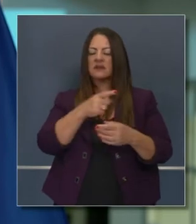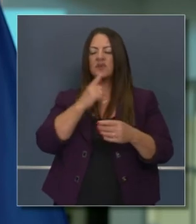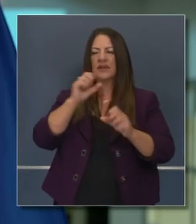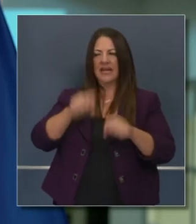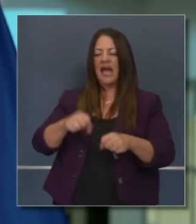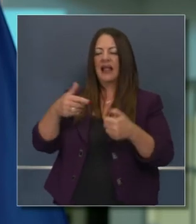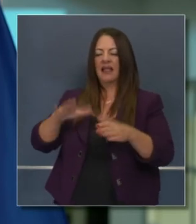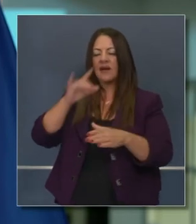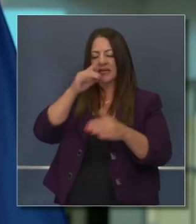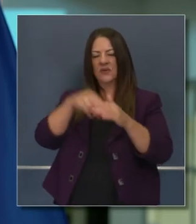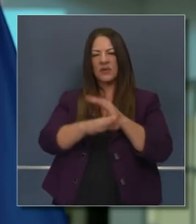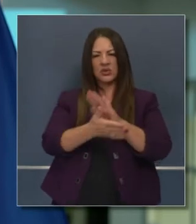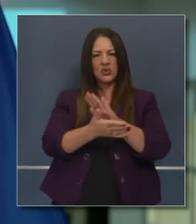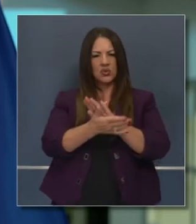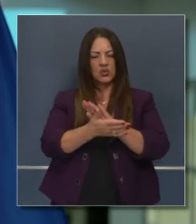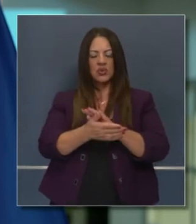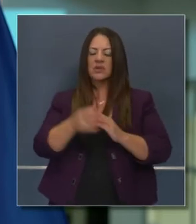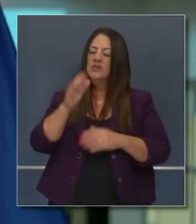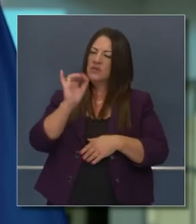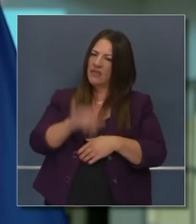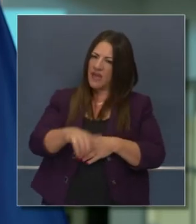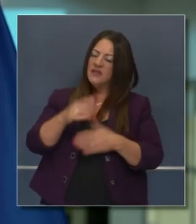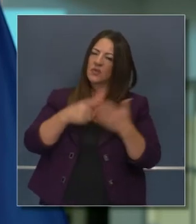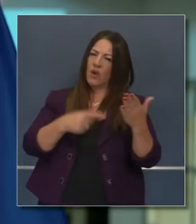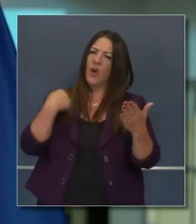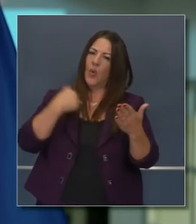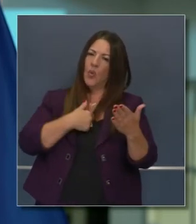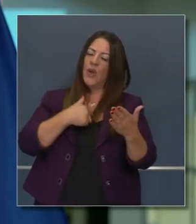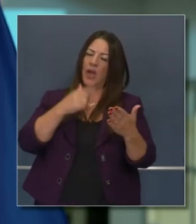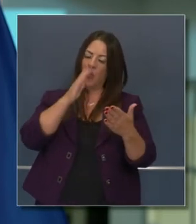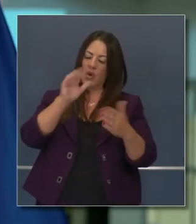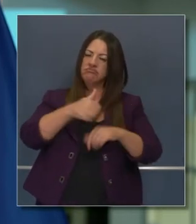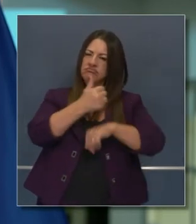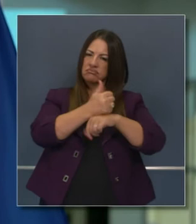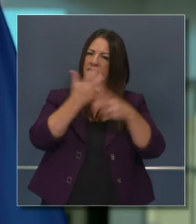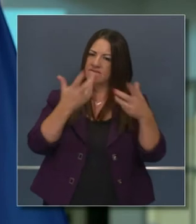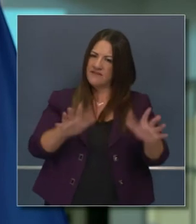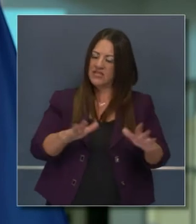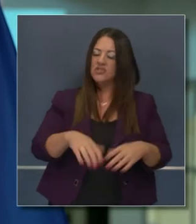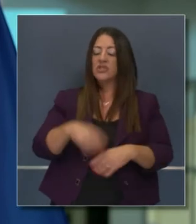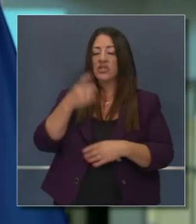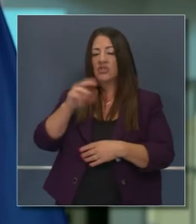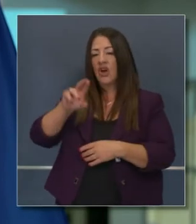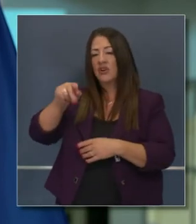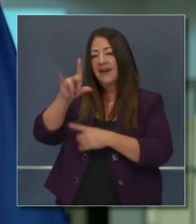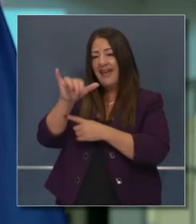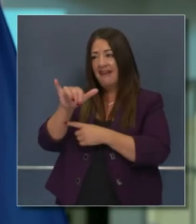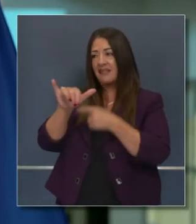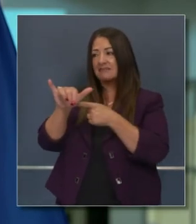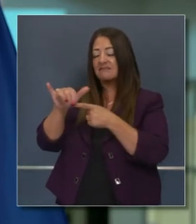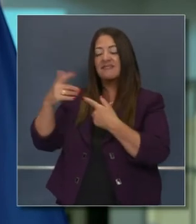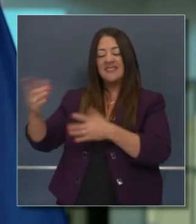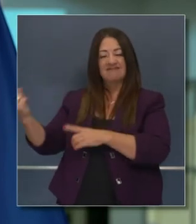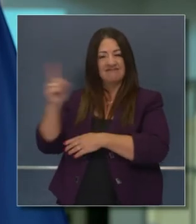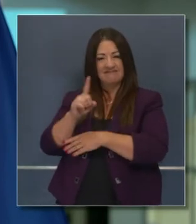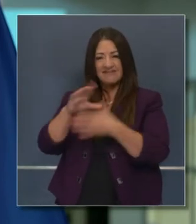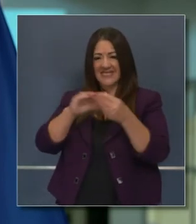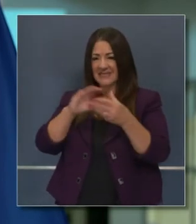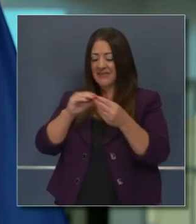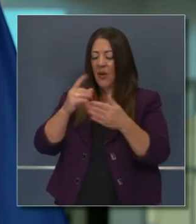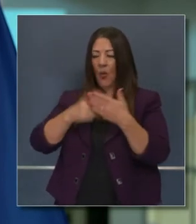Pero este movimiento que estamos viendo y anunciando el día de hoy es alentador, como indicó el doctor Galley.